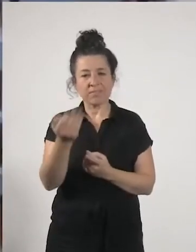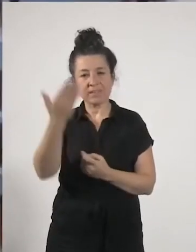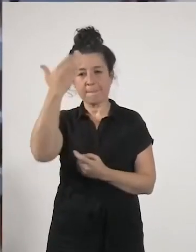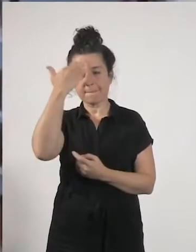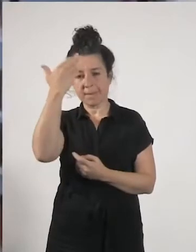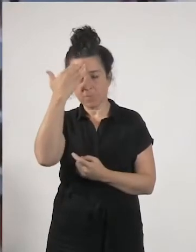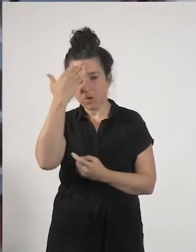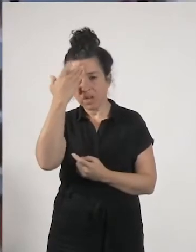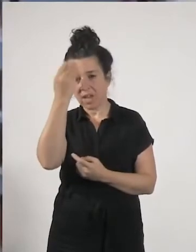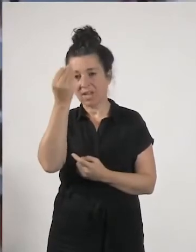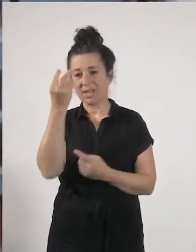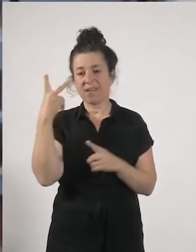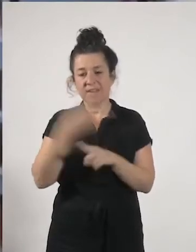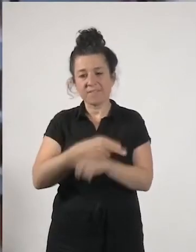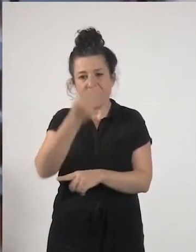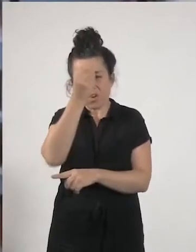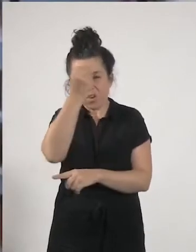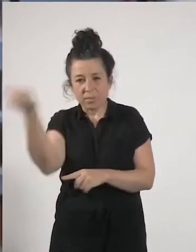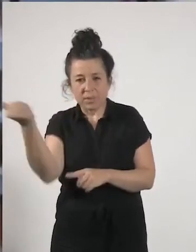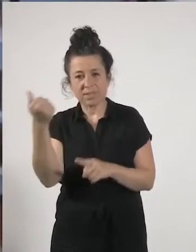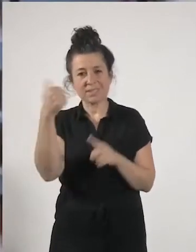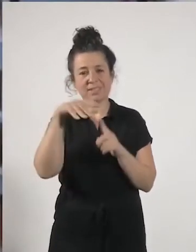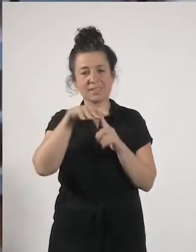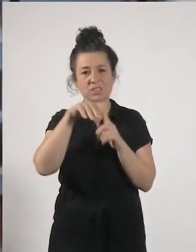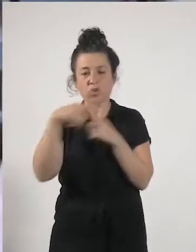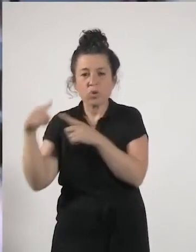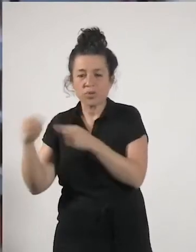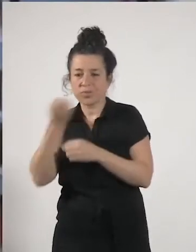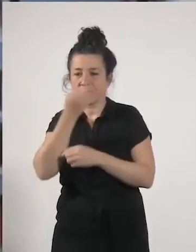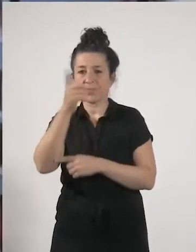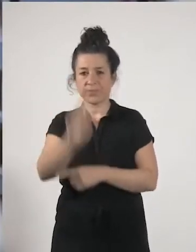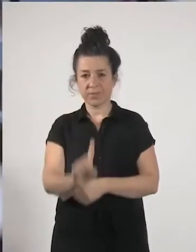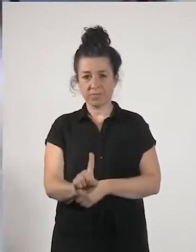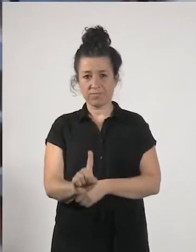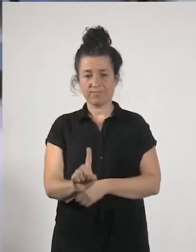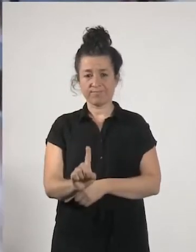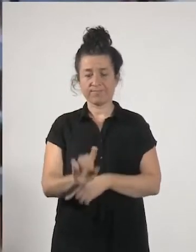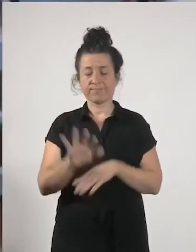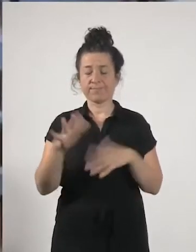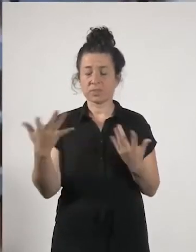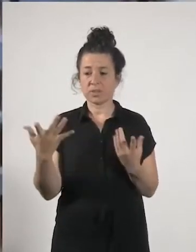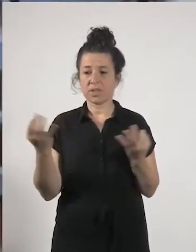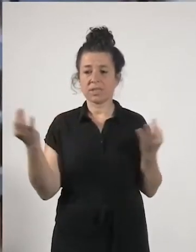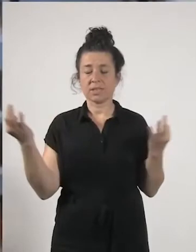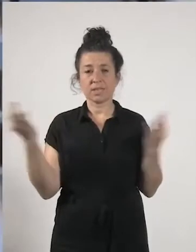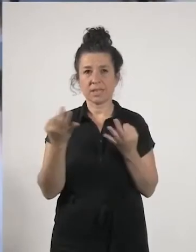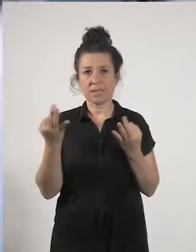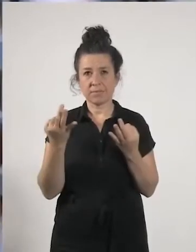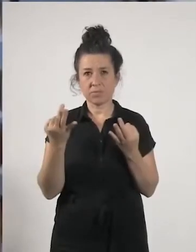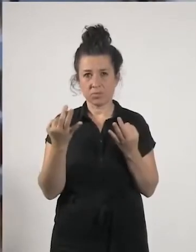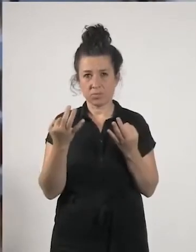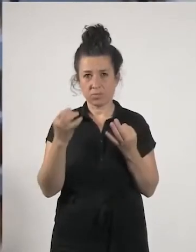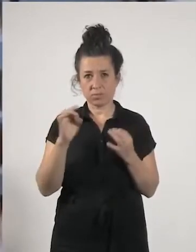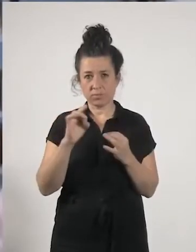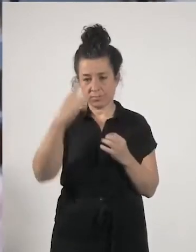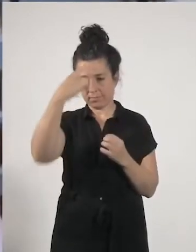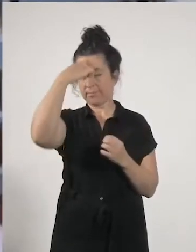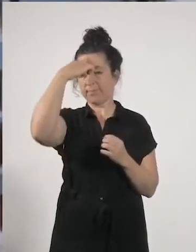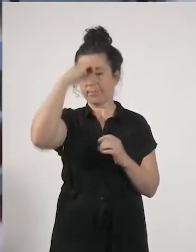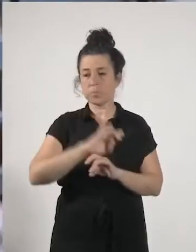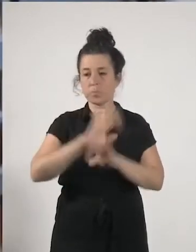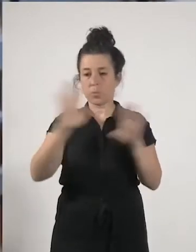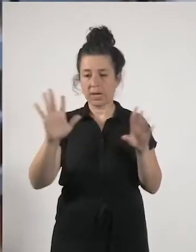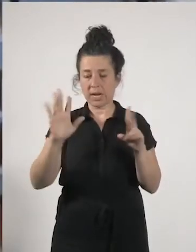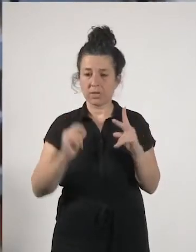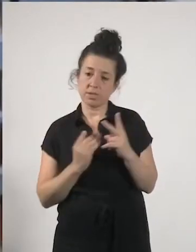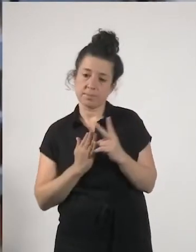las cosas no están bien y entonces por tanto hay que tener en cuenta eso por una parte hay que